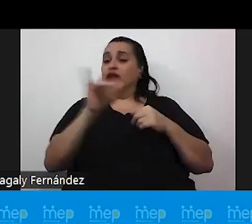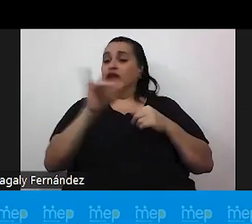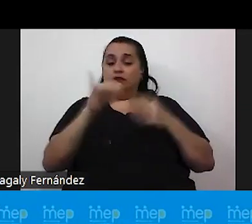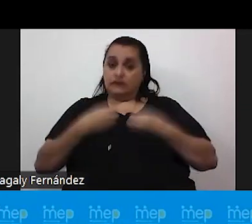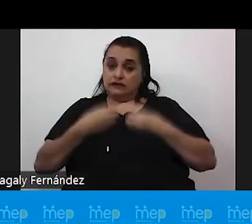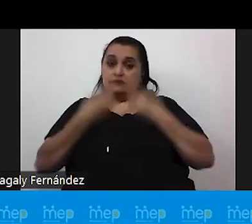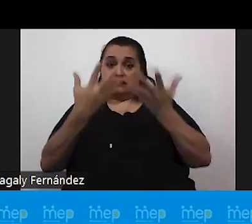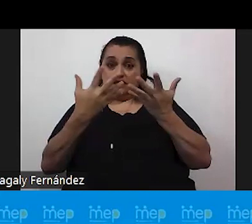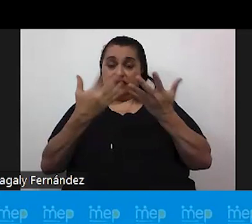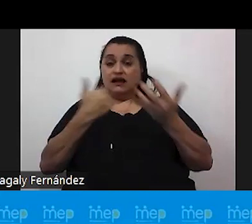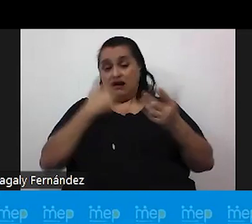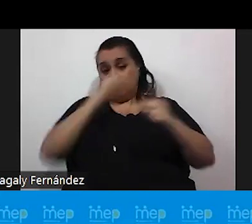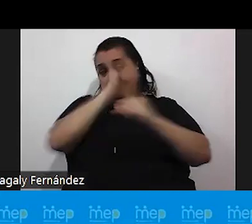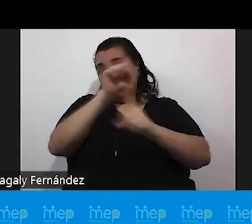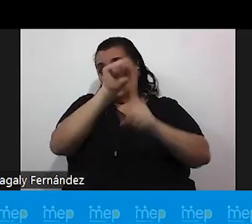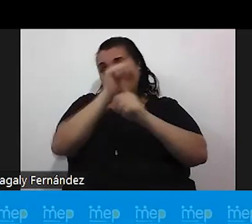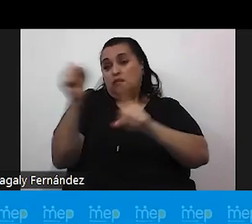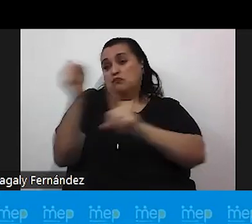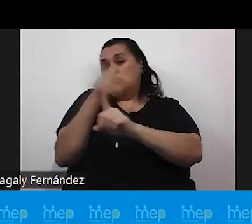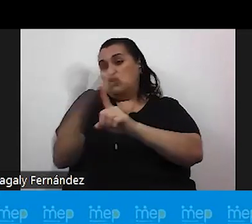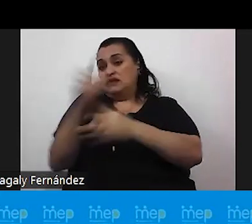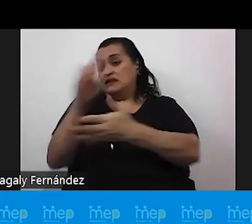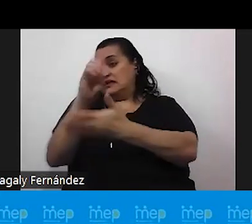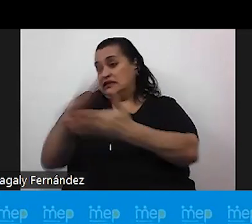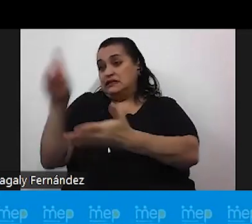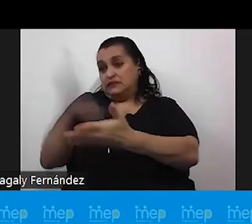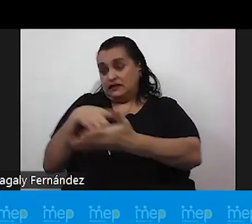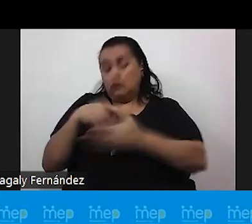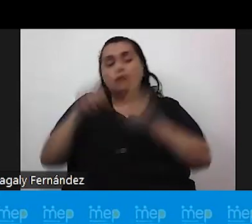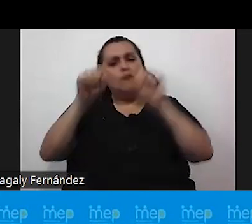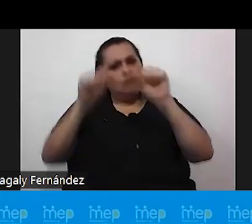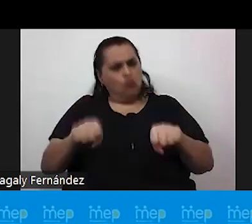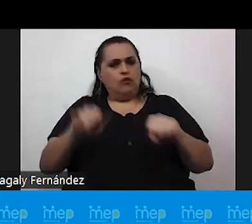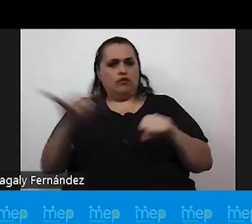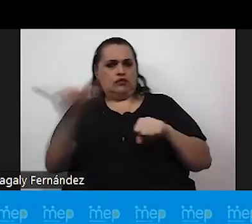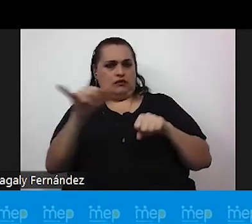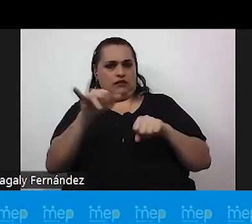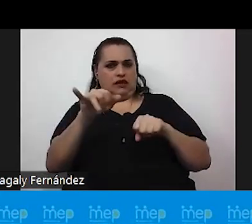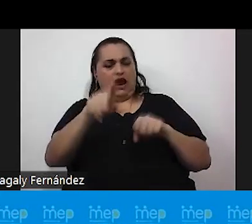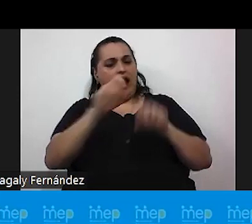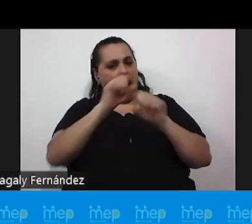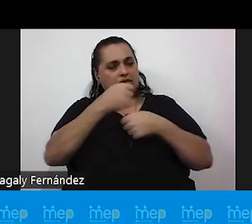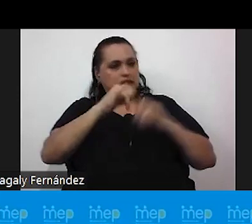cuando hay una situación de violencia o discriminación que puedan también realizar las denuncias respectivas